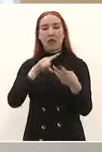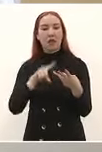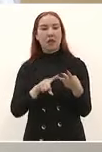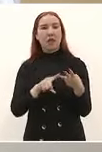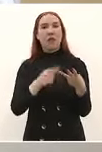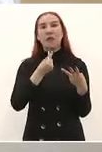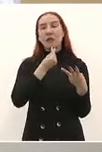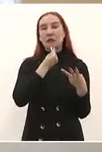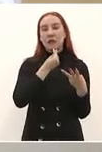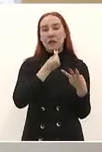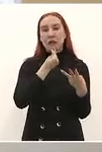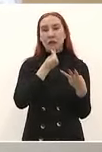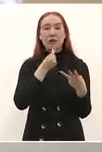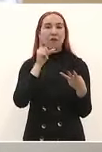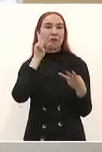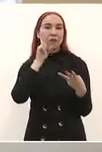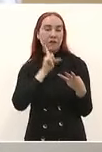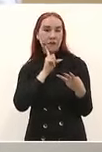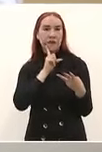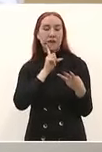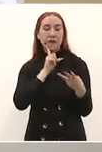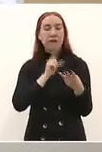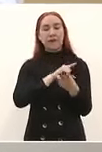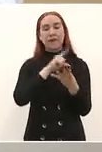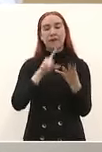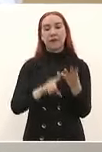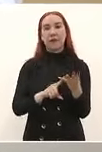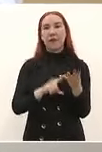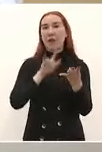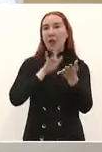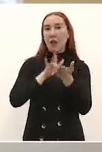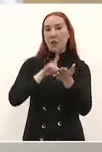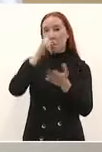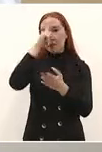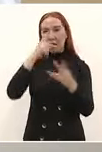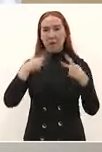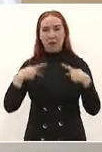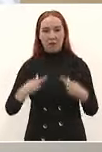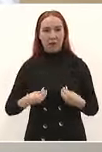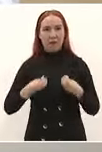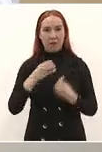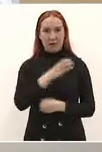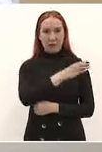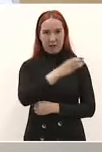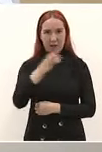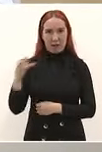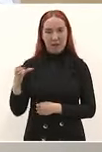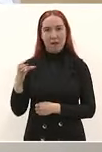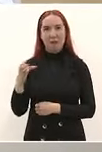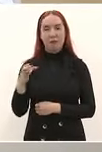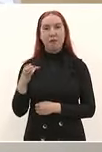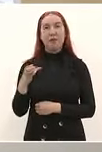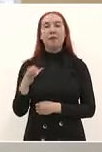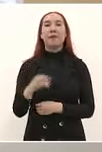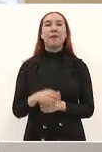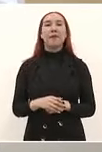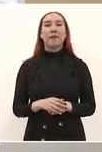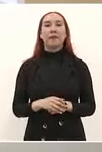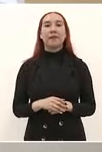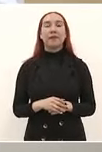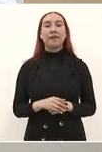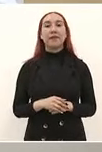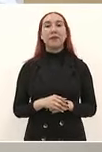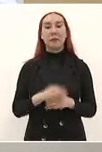niños hijos de madres trabajadoras los apoyos a la gente del campo que nos dan a través de sembrando vida y